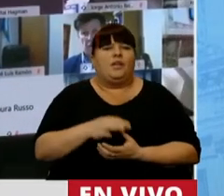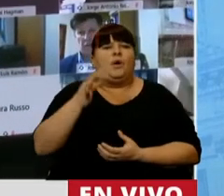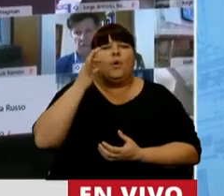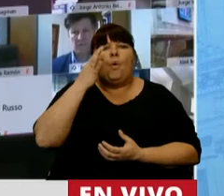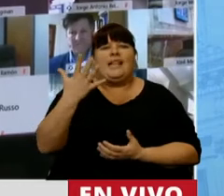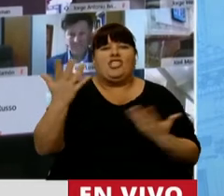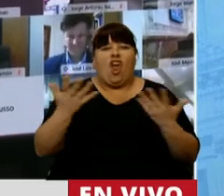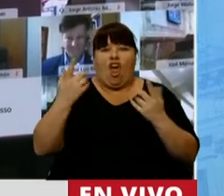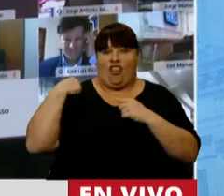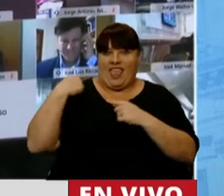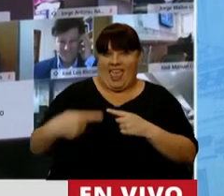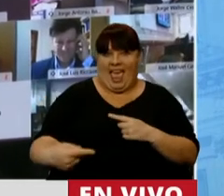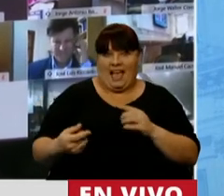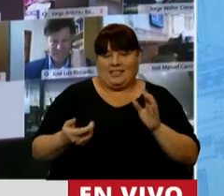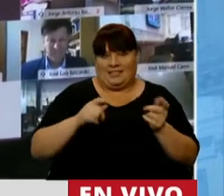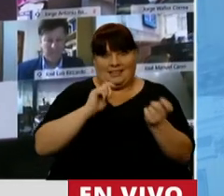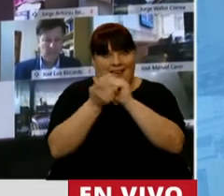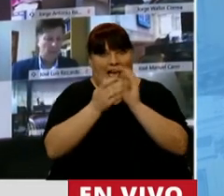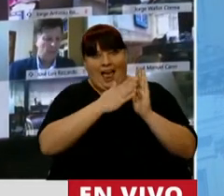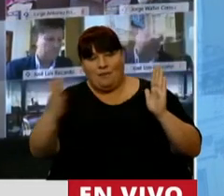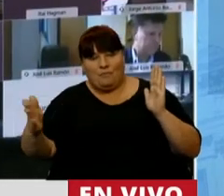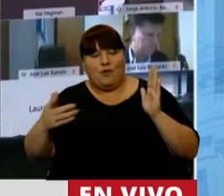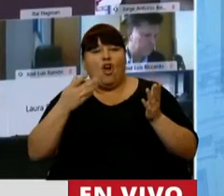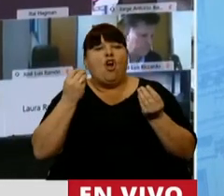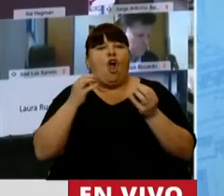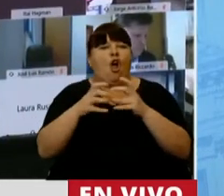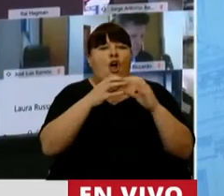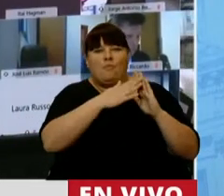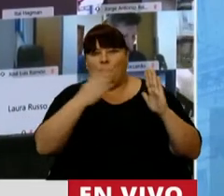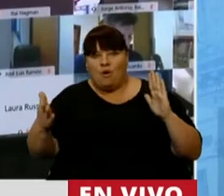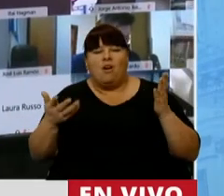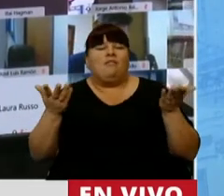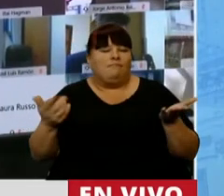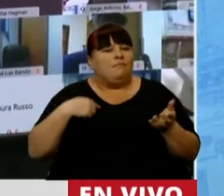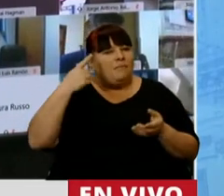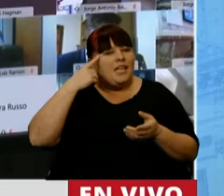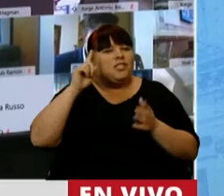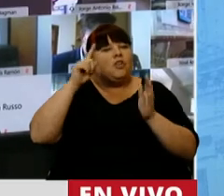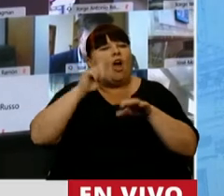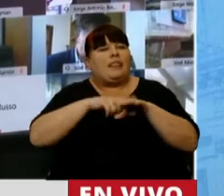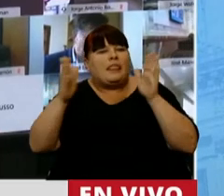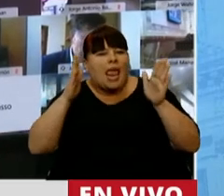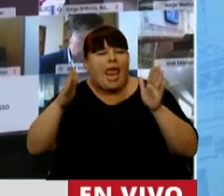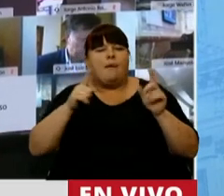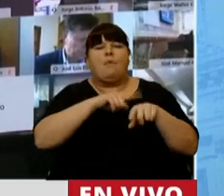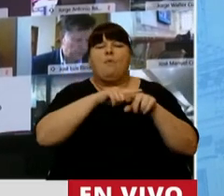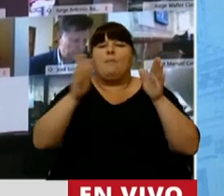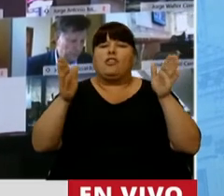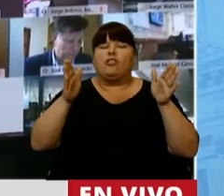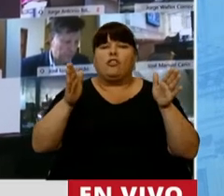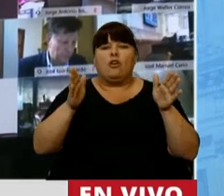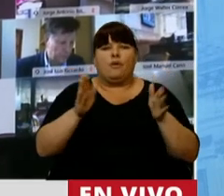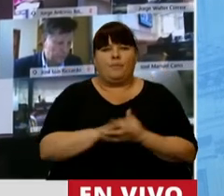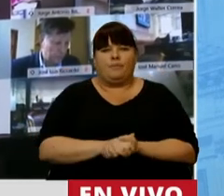45 días que ha insumido el proceso de tratamiento. Por eso quiero distinguir algunos tiempos. Tuvimos un tiempo de